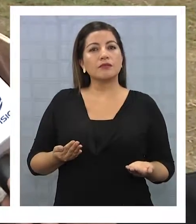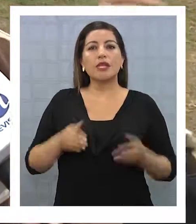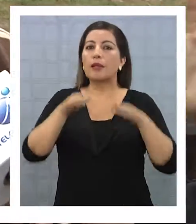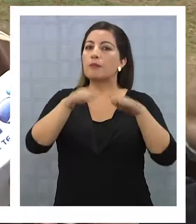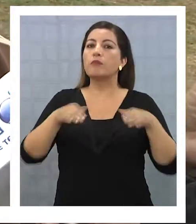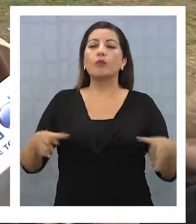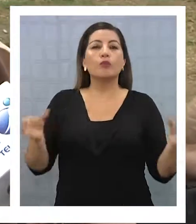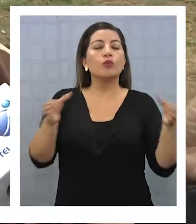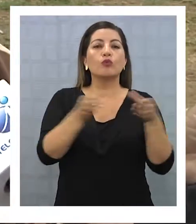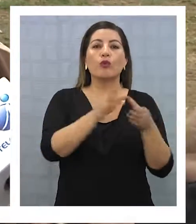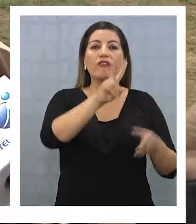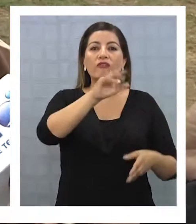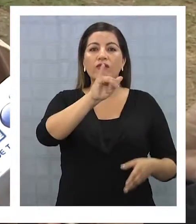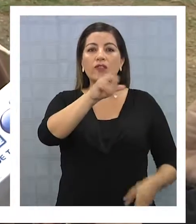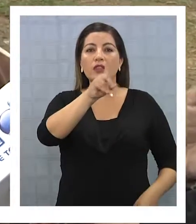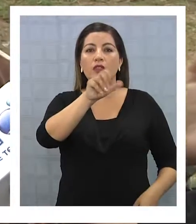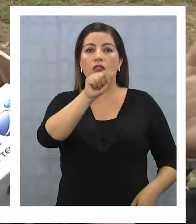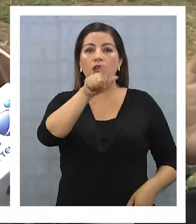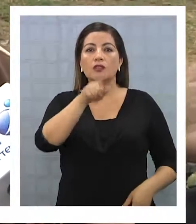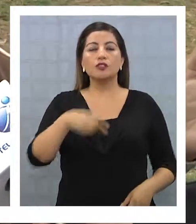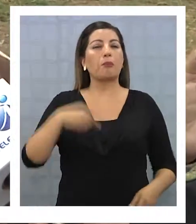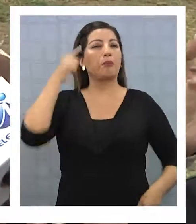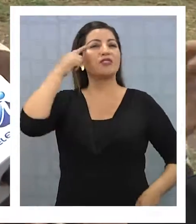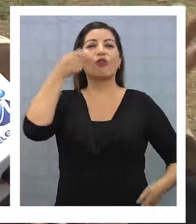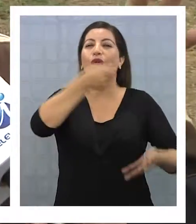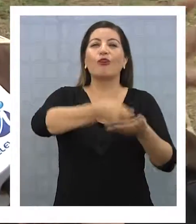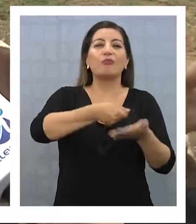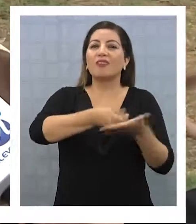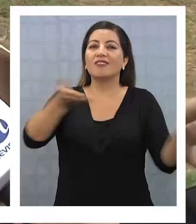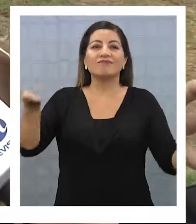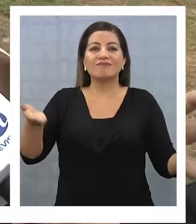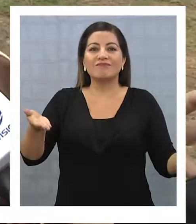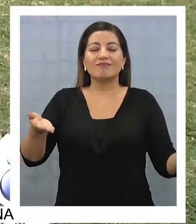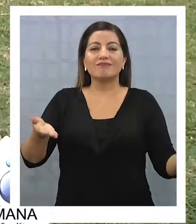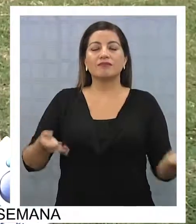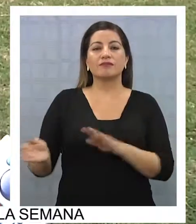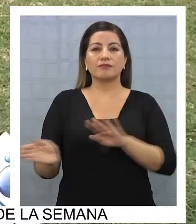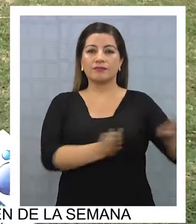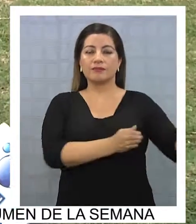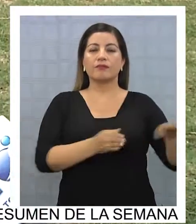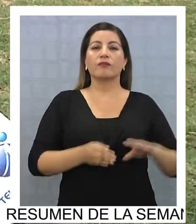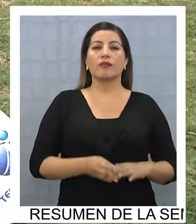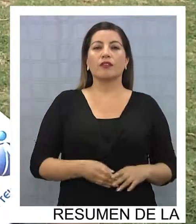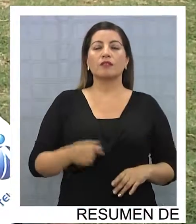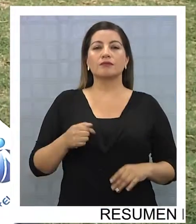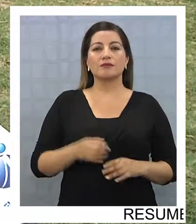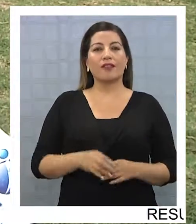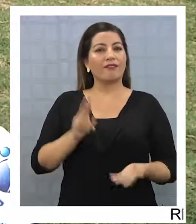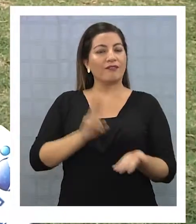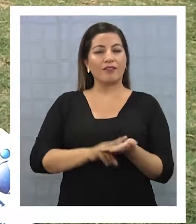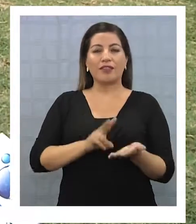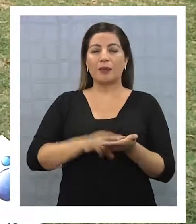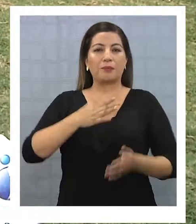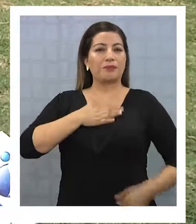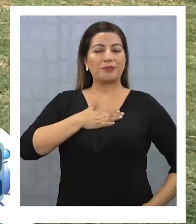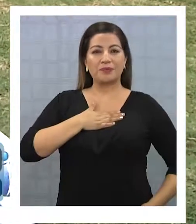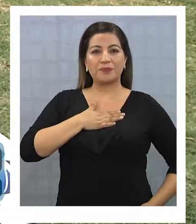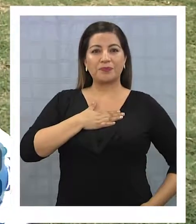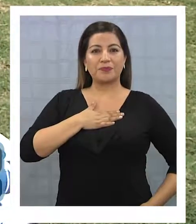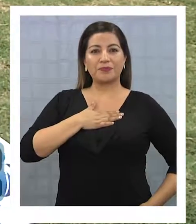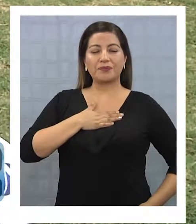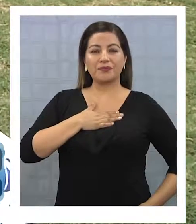al mismo equipo que está Vidal, que estaba comprado. Toda esa gente estaba comprado. Di una parte, la verdad que para mí era